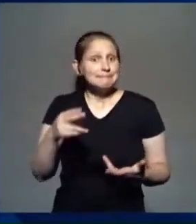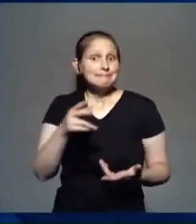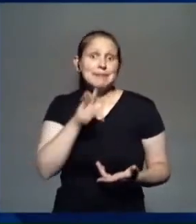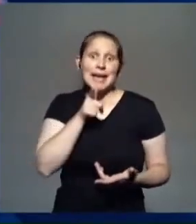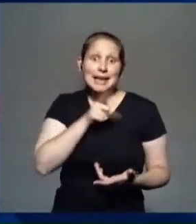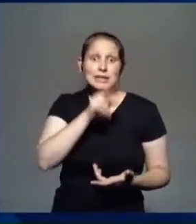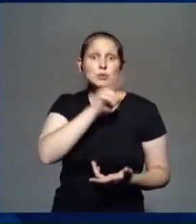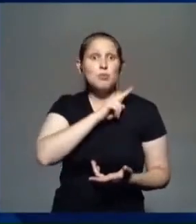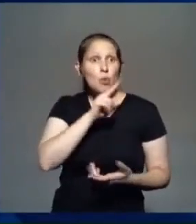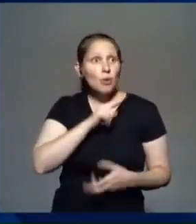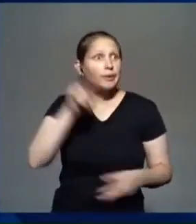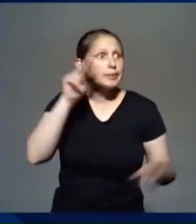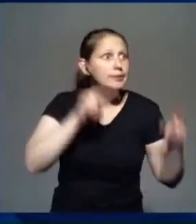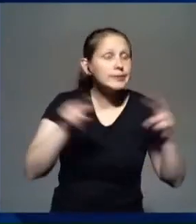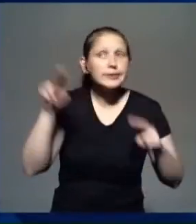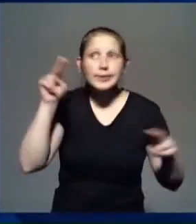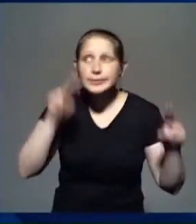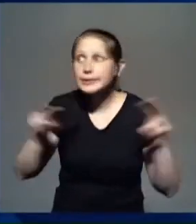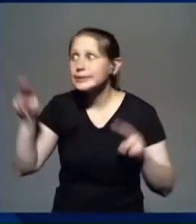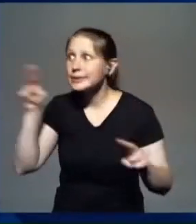y no encontraba.